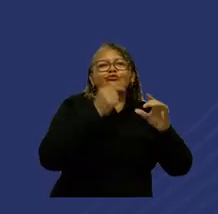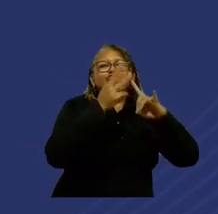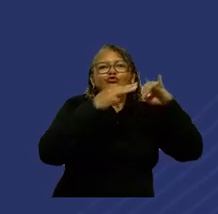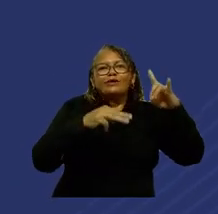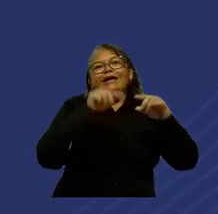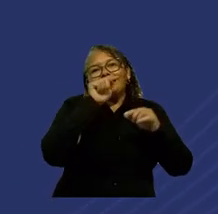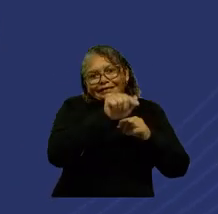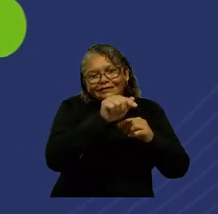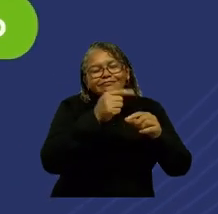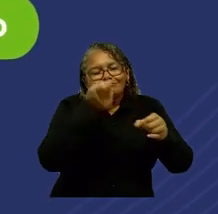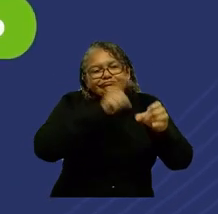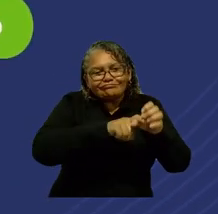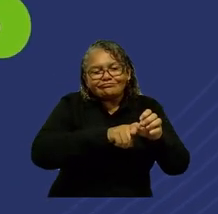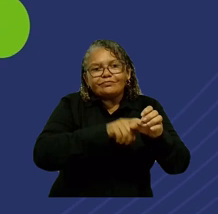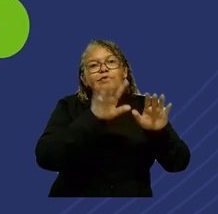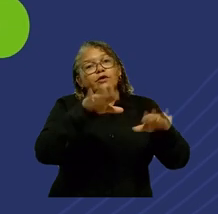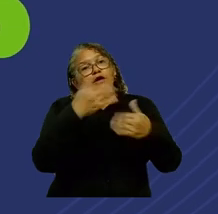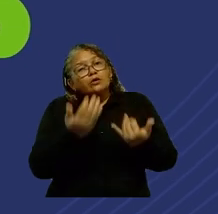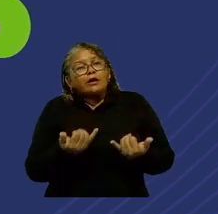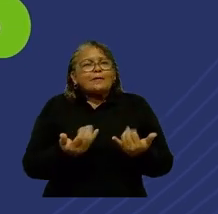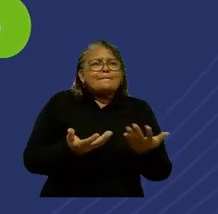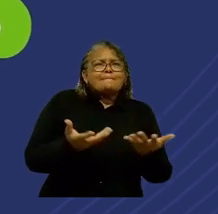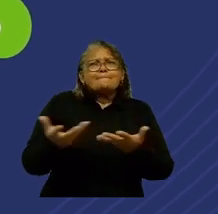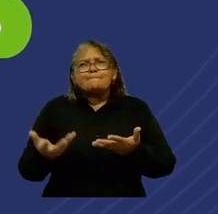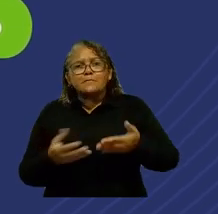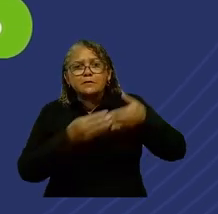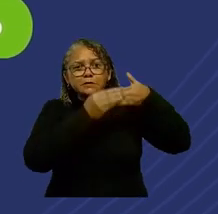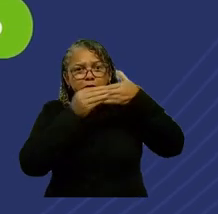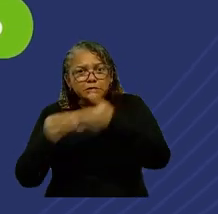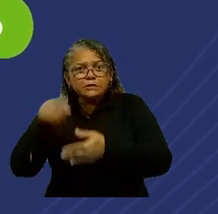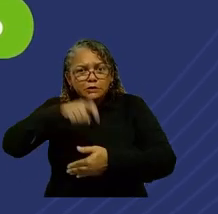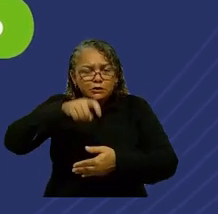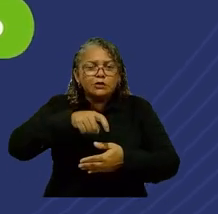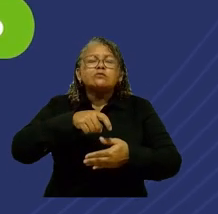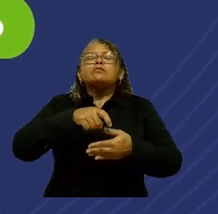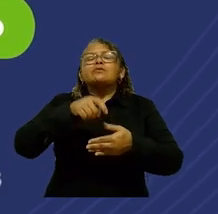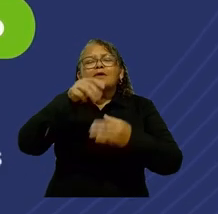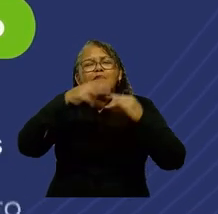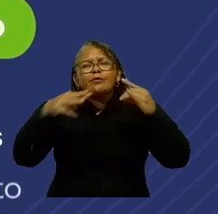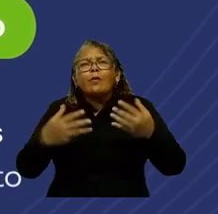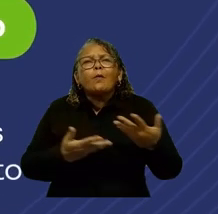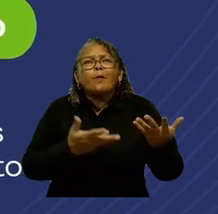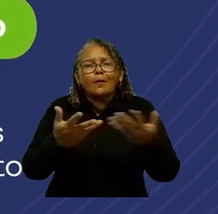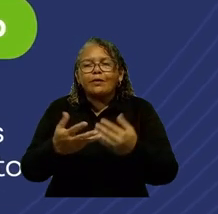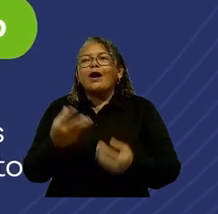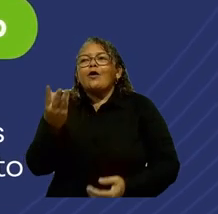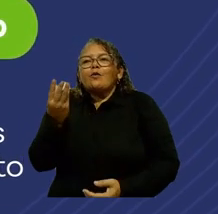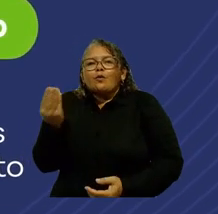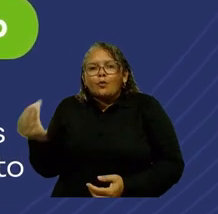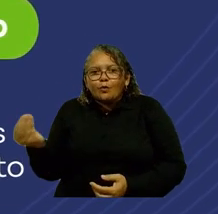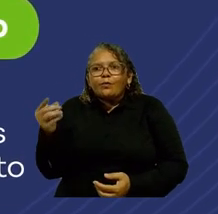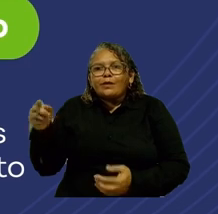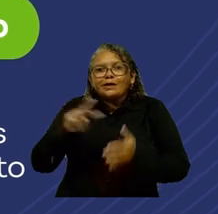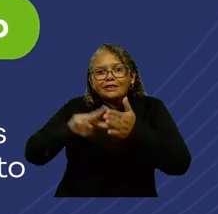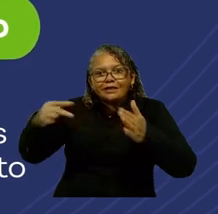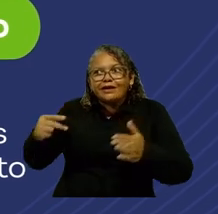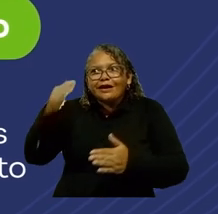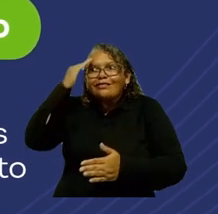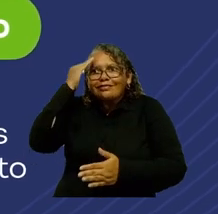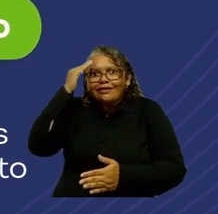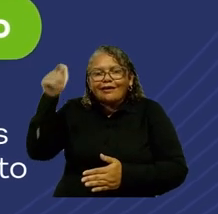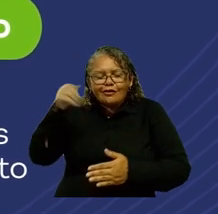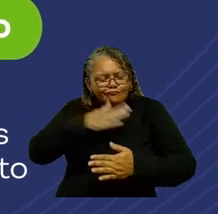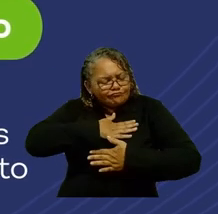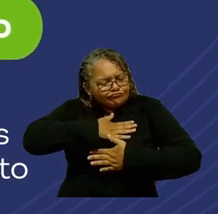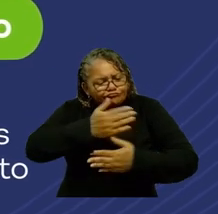requieres ayuda o información sobre tu cuenta institucional arroba unimagdalena.edu.co, nuestro grupo de servicios tecnológicos